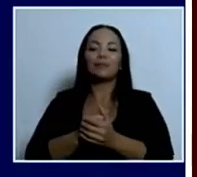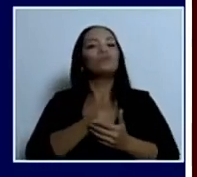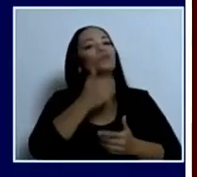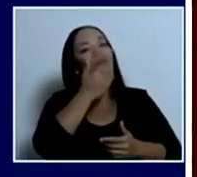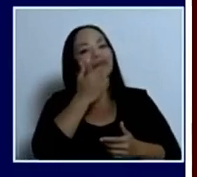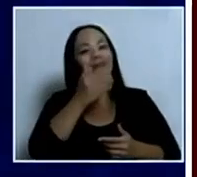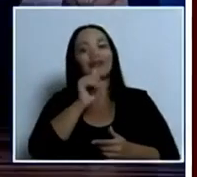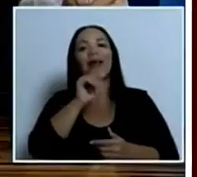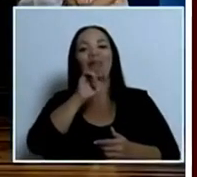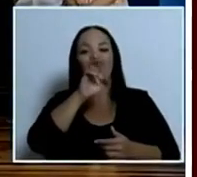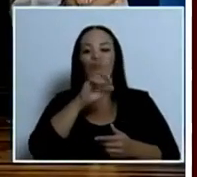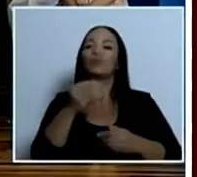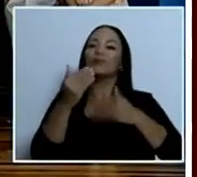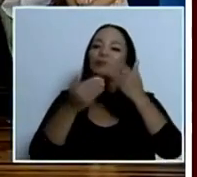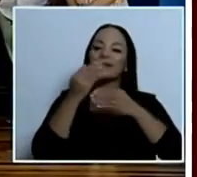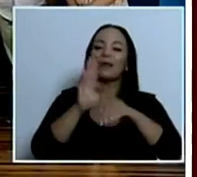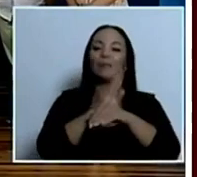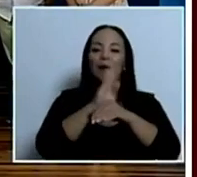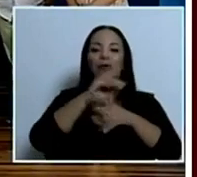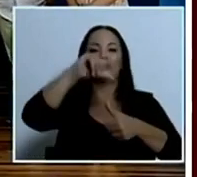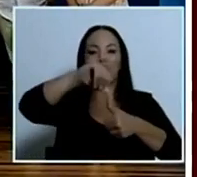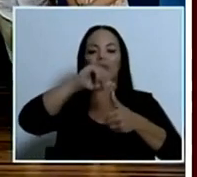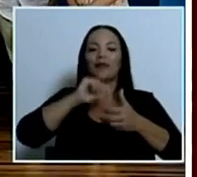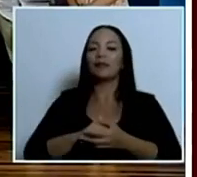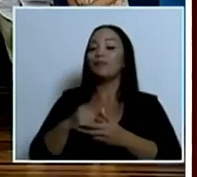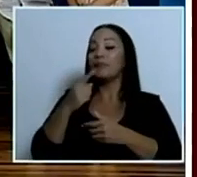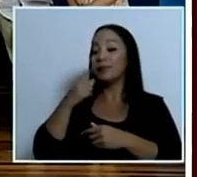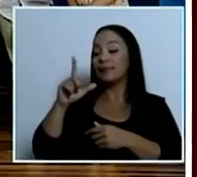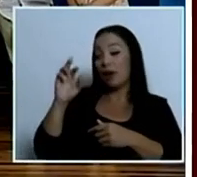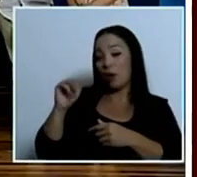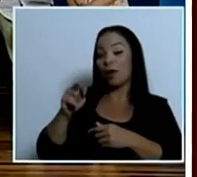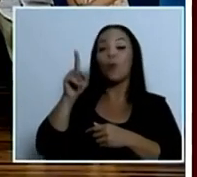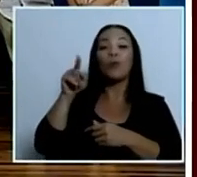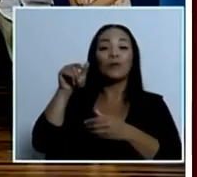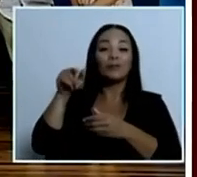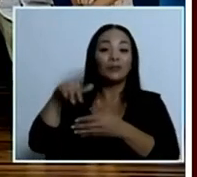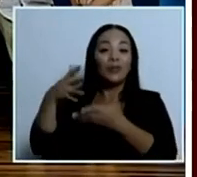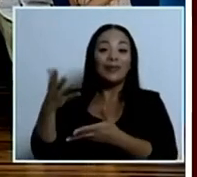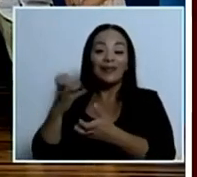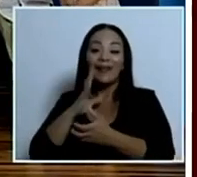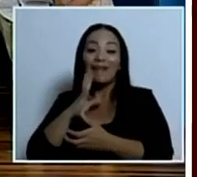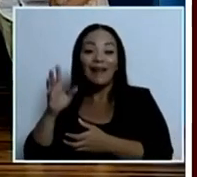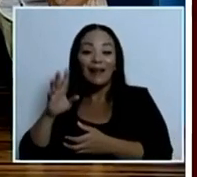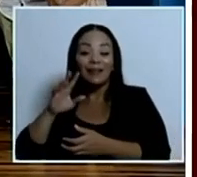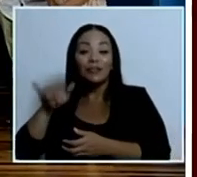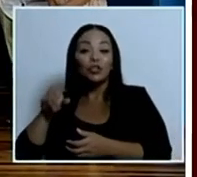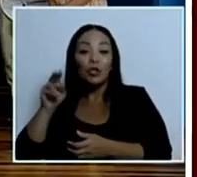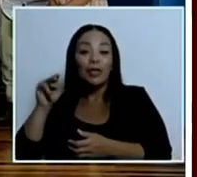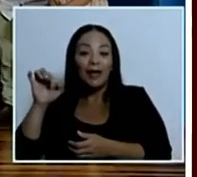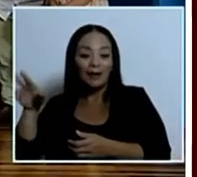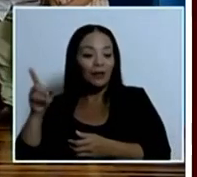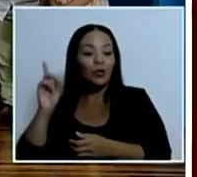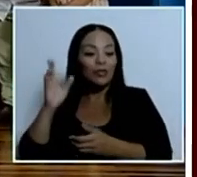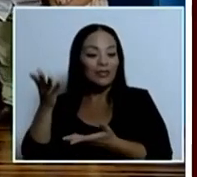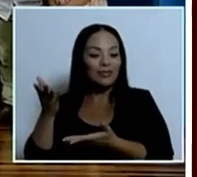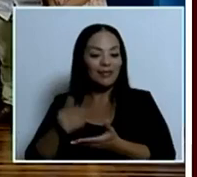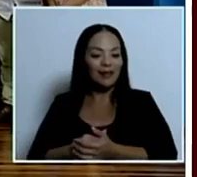Álvaro, y al Banco Centroamericano. Presidente, ¿uno de los chicos quiere hablar? Eso es lo que iba a decir yo. ¿Qué se me hizo?